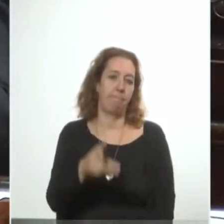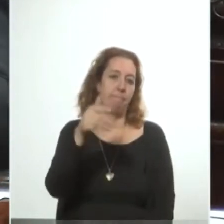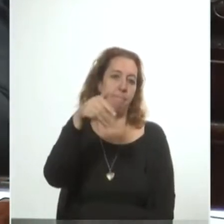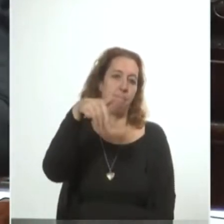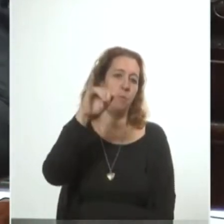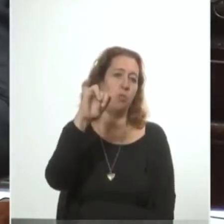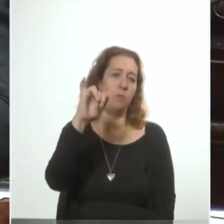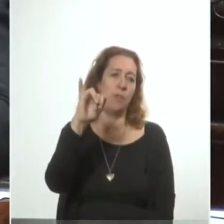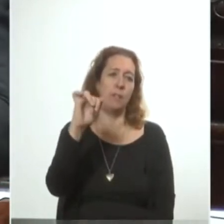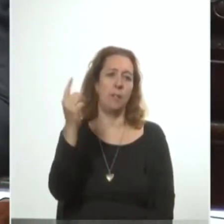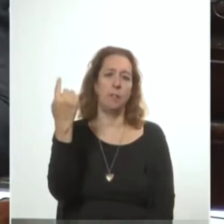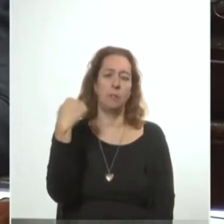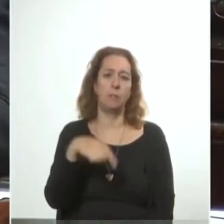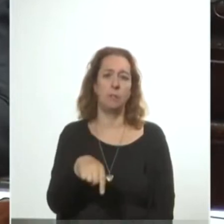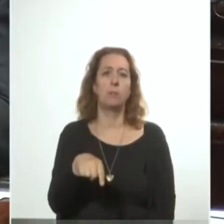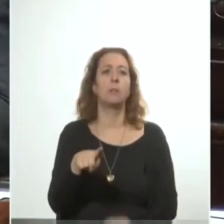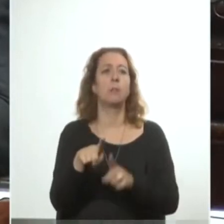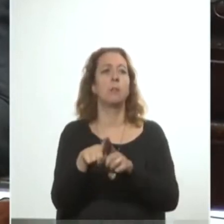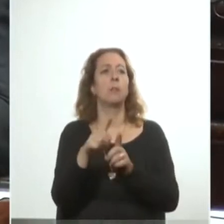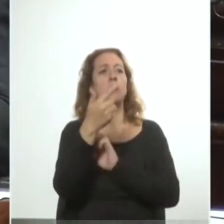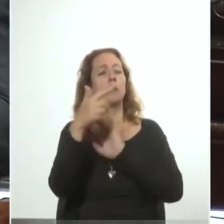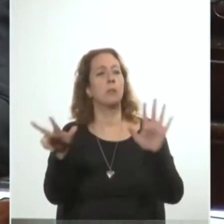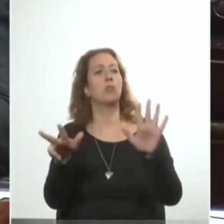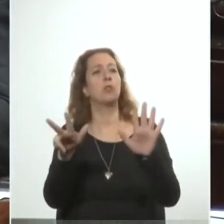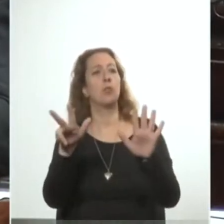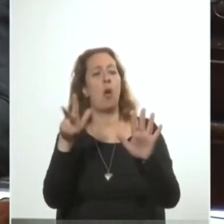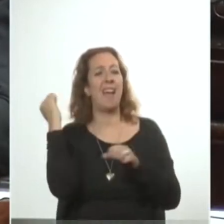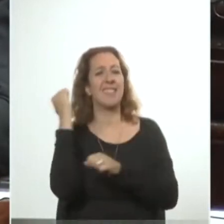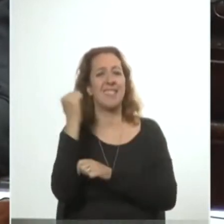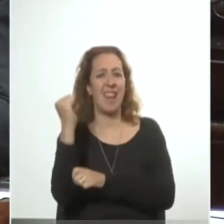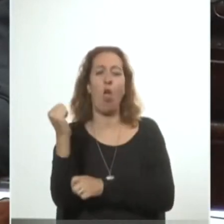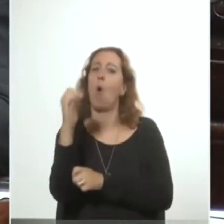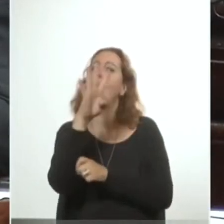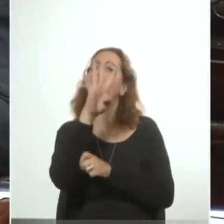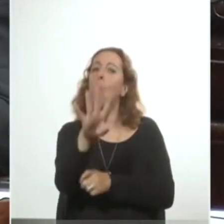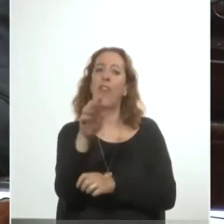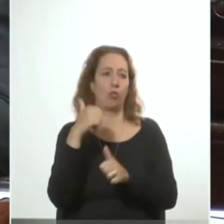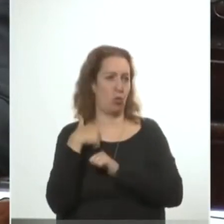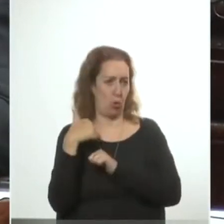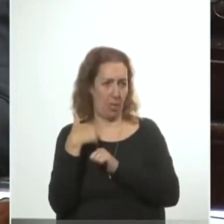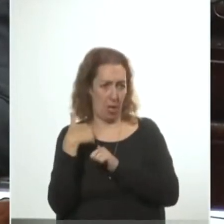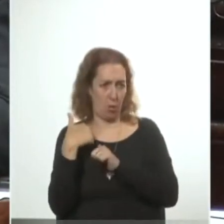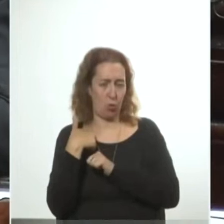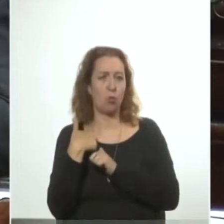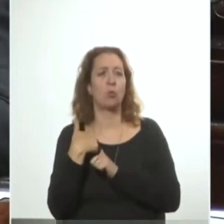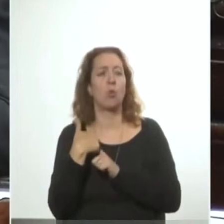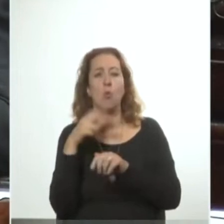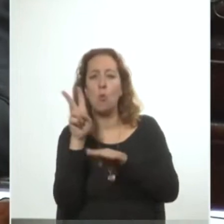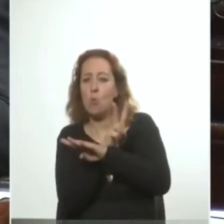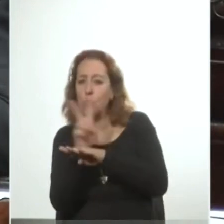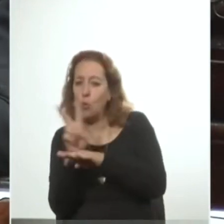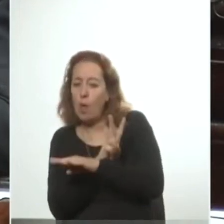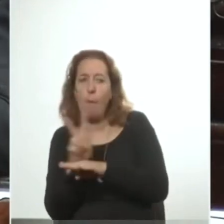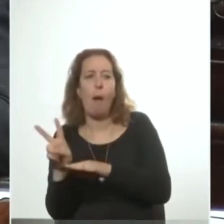seguiría enlutando al país. El 18 son asesinados cuatro soldados que custodiaban la casa del comandante